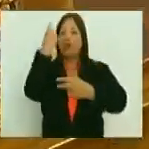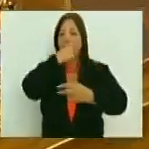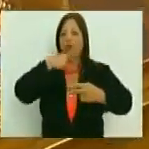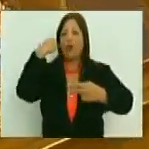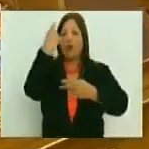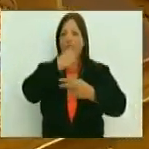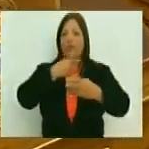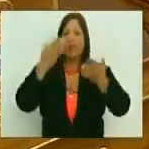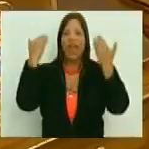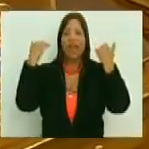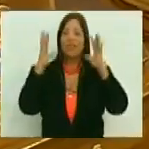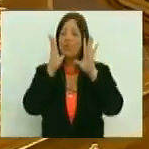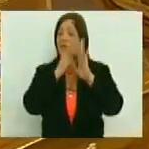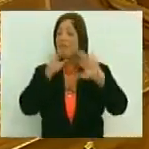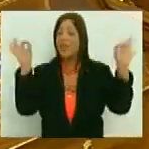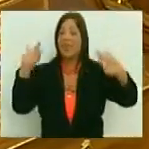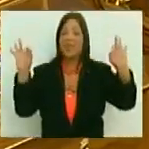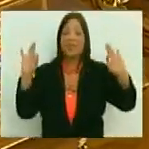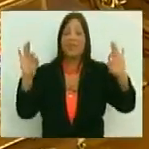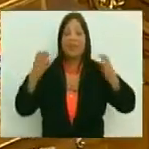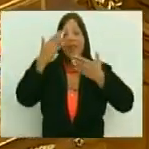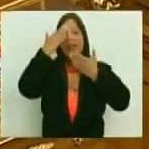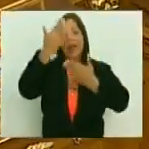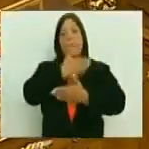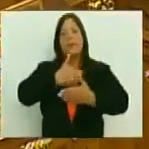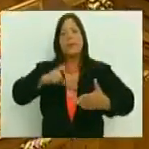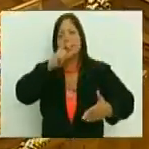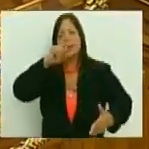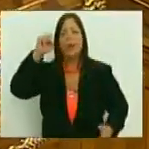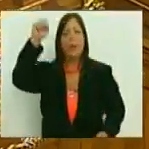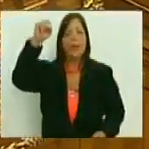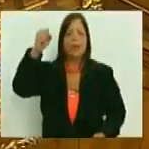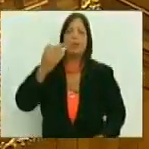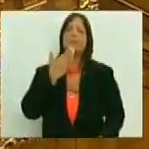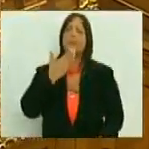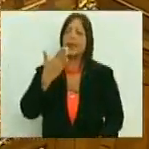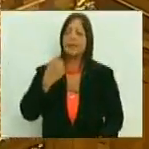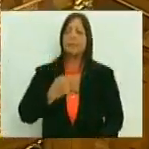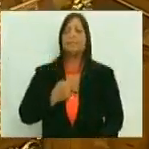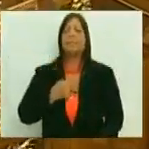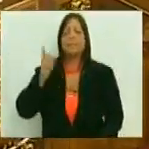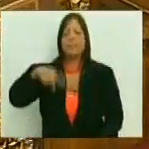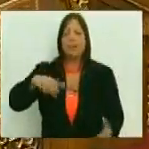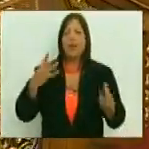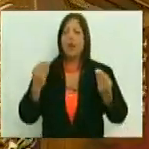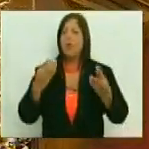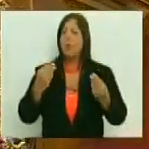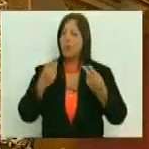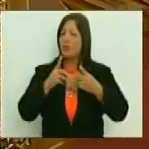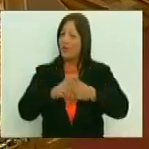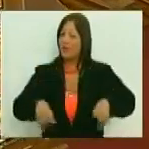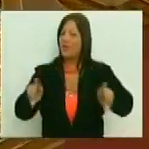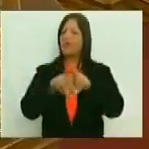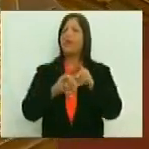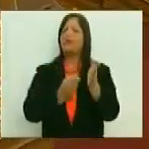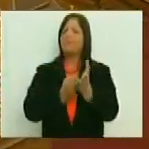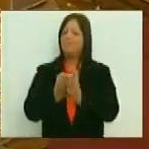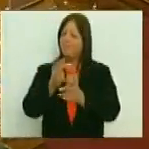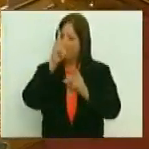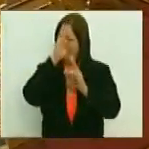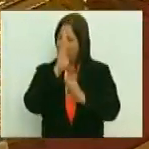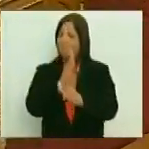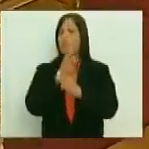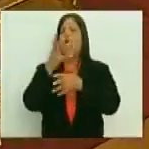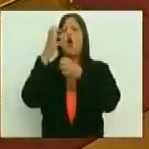los invisibilizados de siempre. Agradecer al Presidente Nicolás Maduro por tanta nobleza y lealtad, por